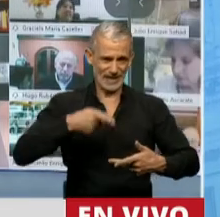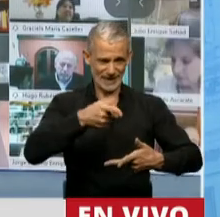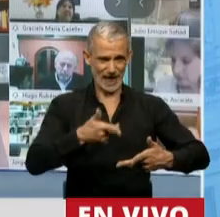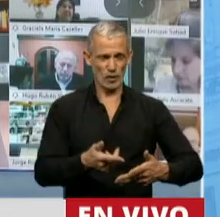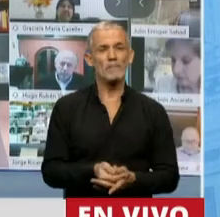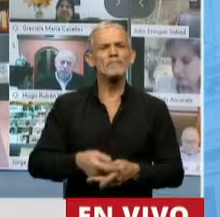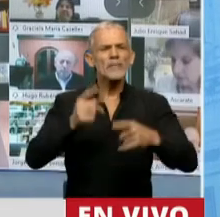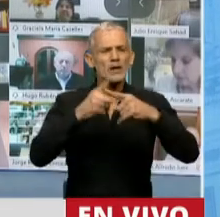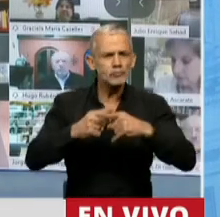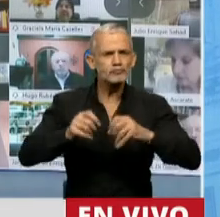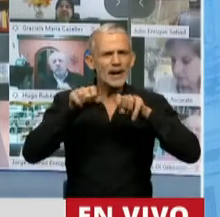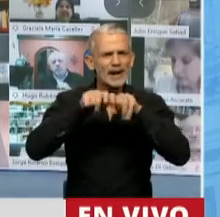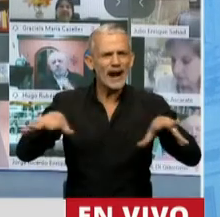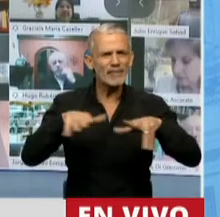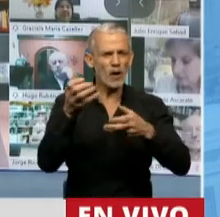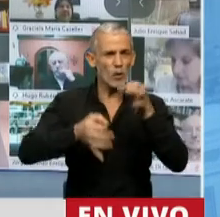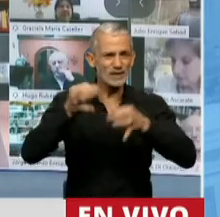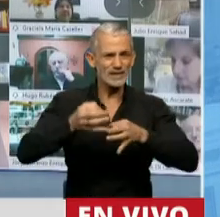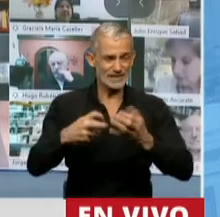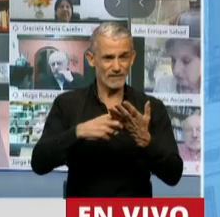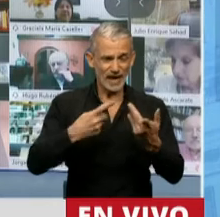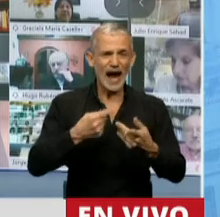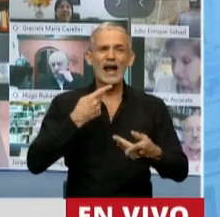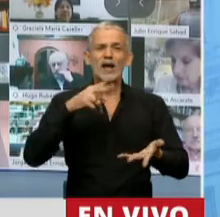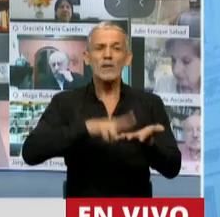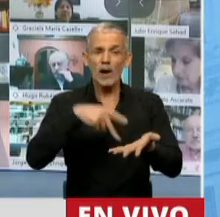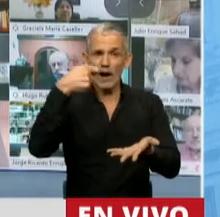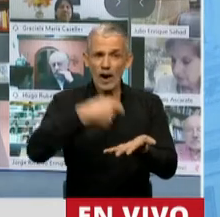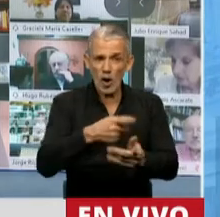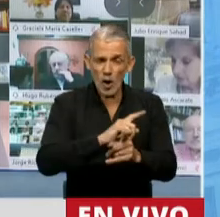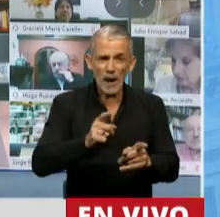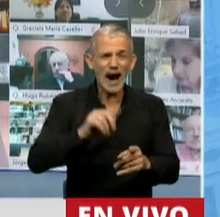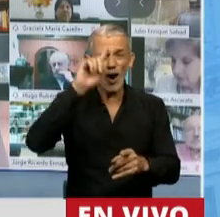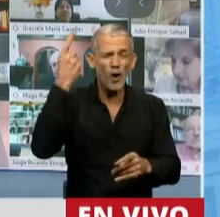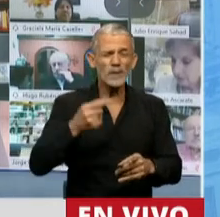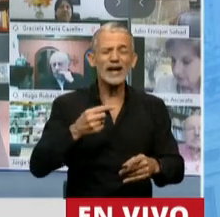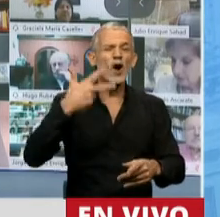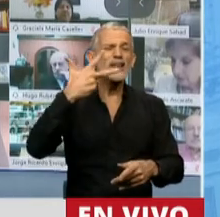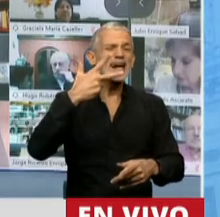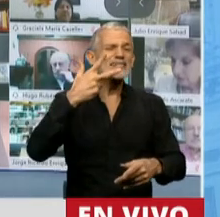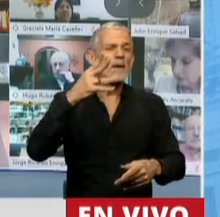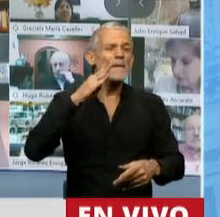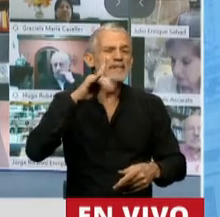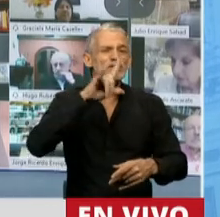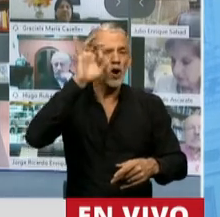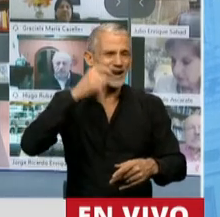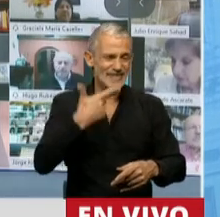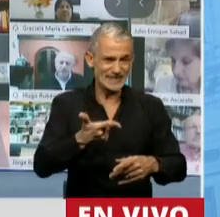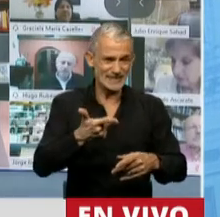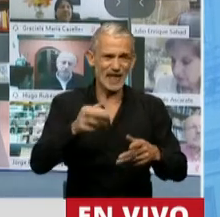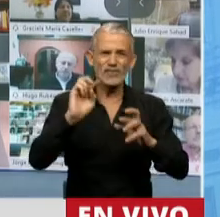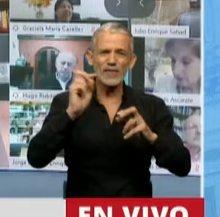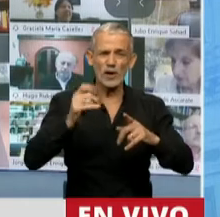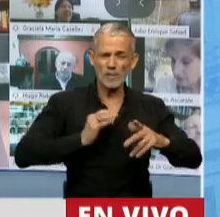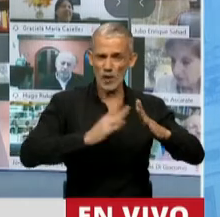estimaciones de la red de justicia fiscal, la evasión le cuesta a los gobiernos más de 3 billones de dólares anuales.